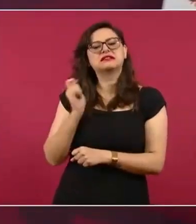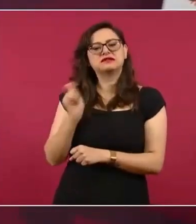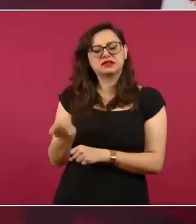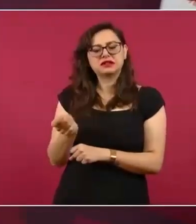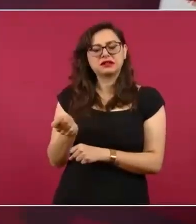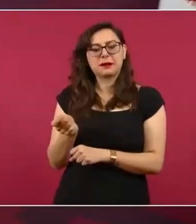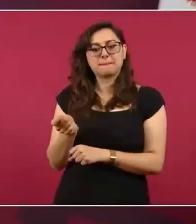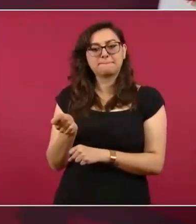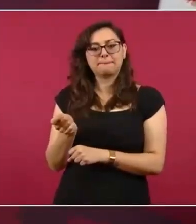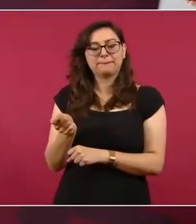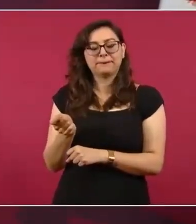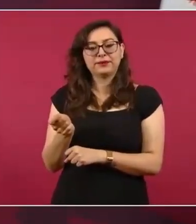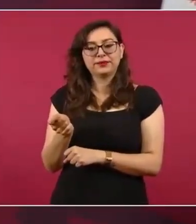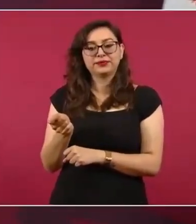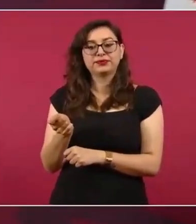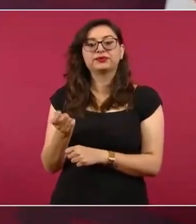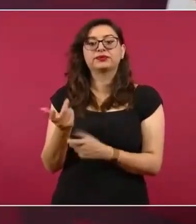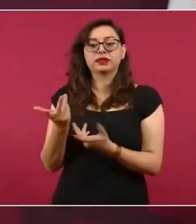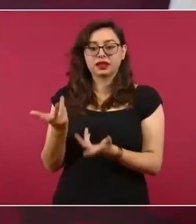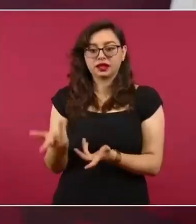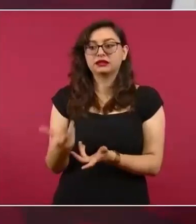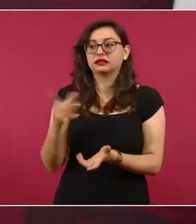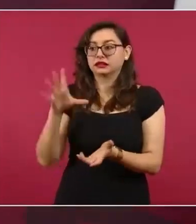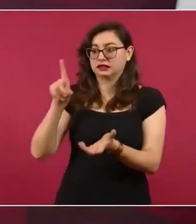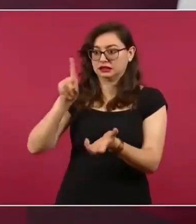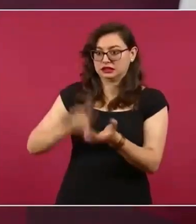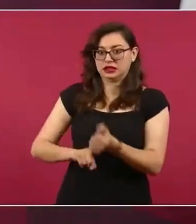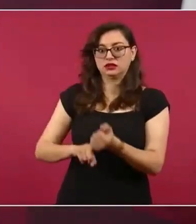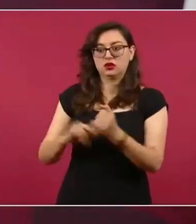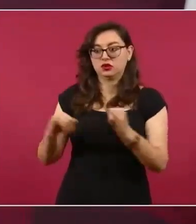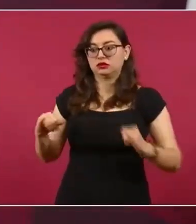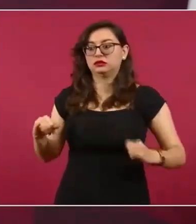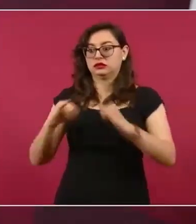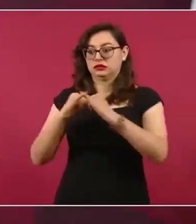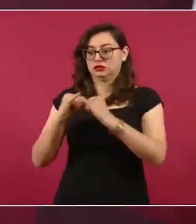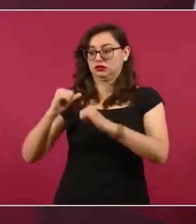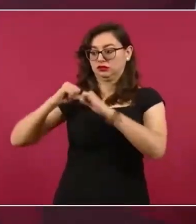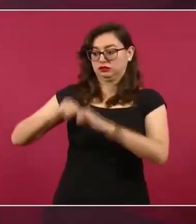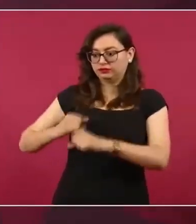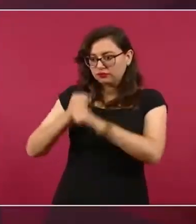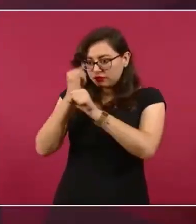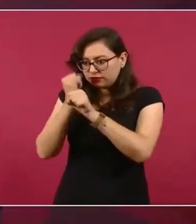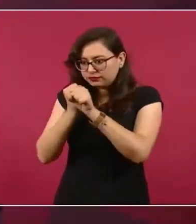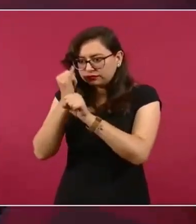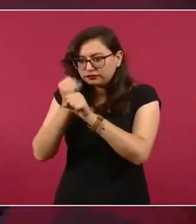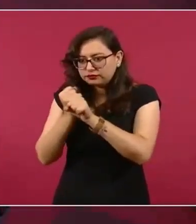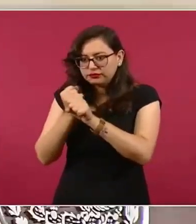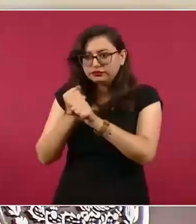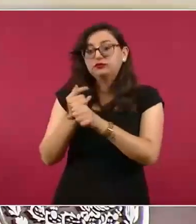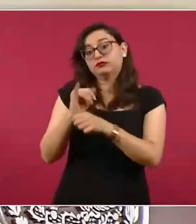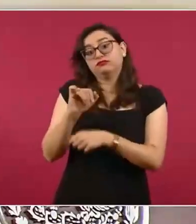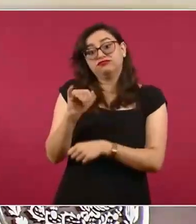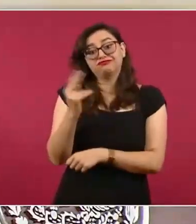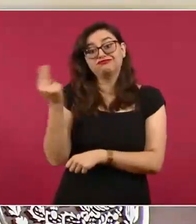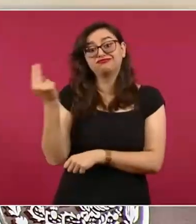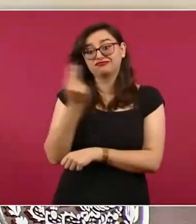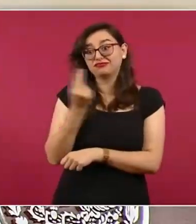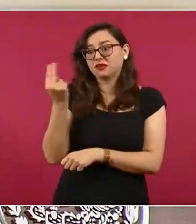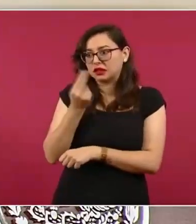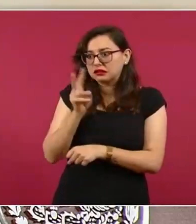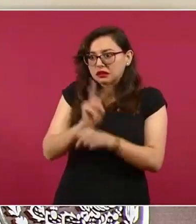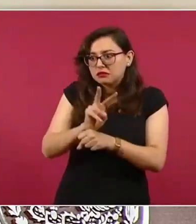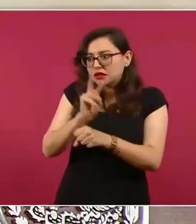los métodos para prevenir actos